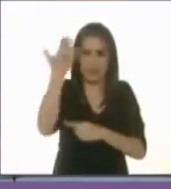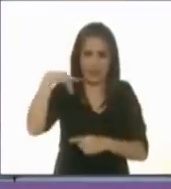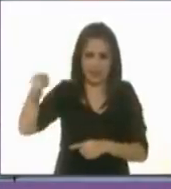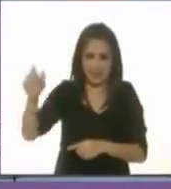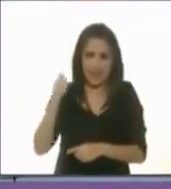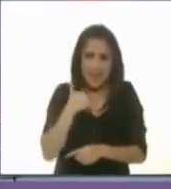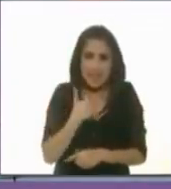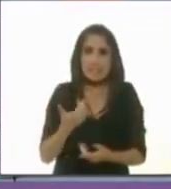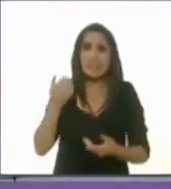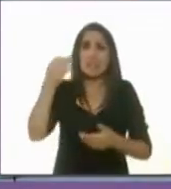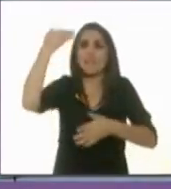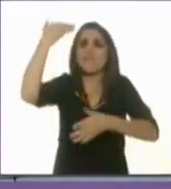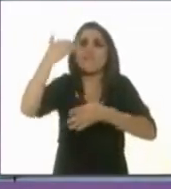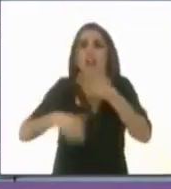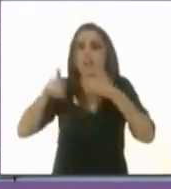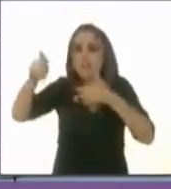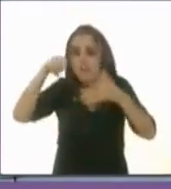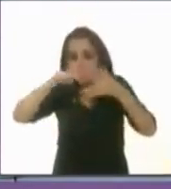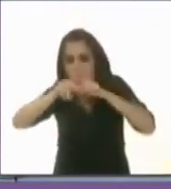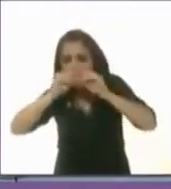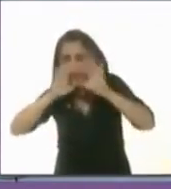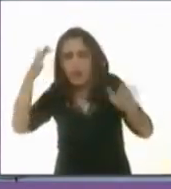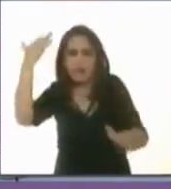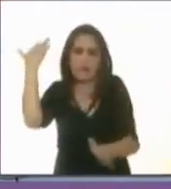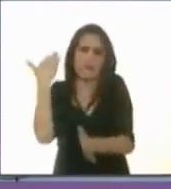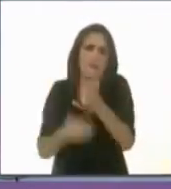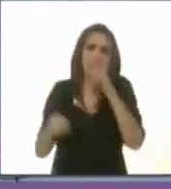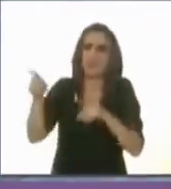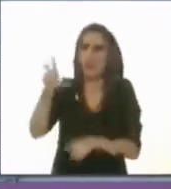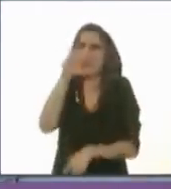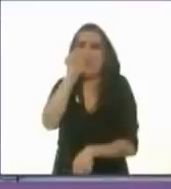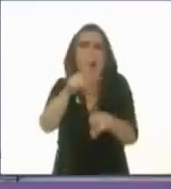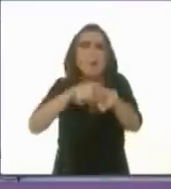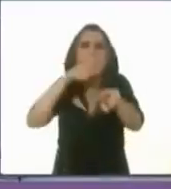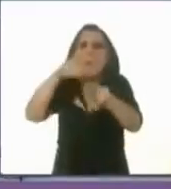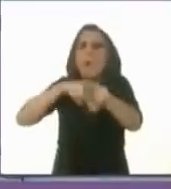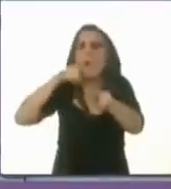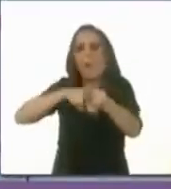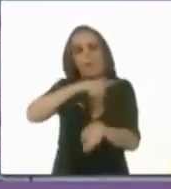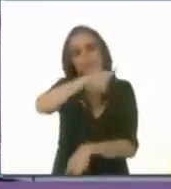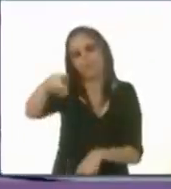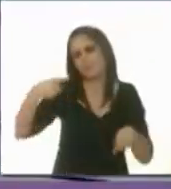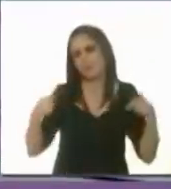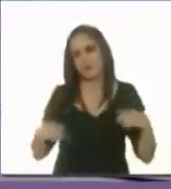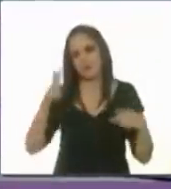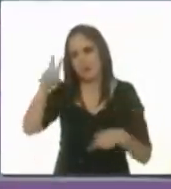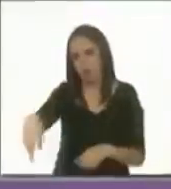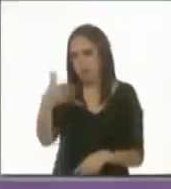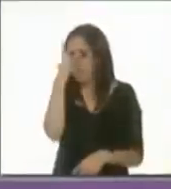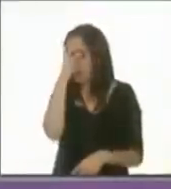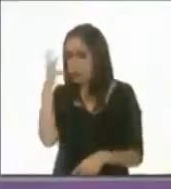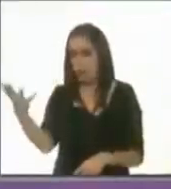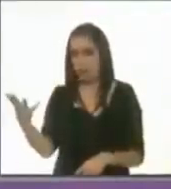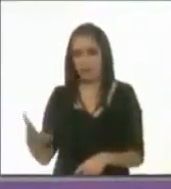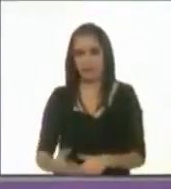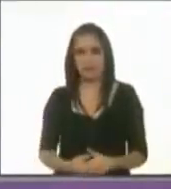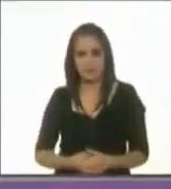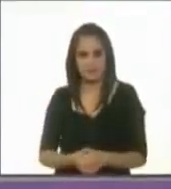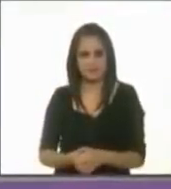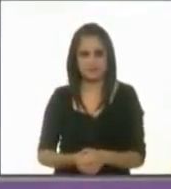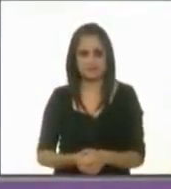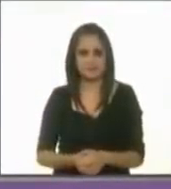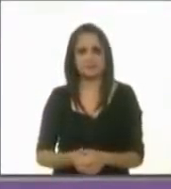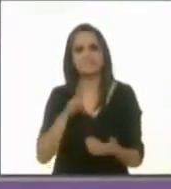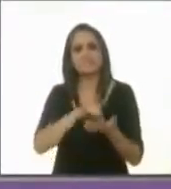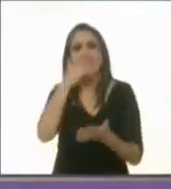rendición de cuentas? Claudia, no te burles. No te burles de la ciudadanía. Es una vergüenza. Muchísimas